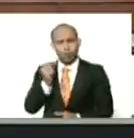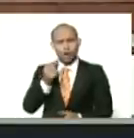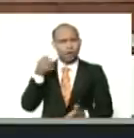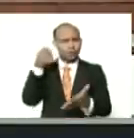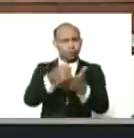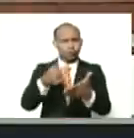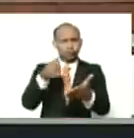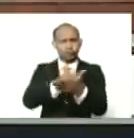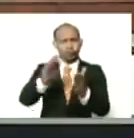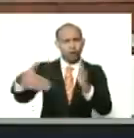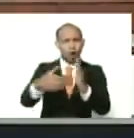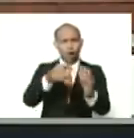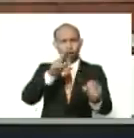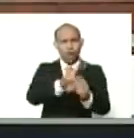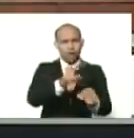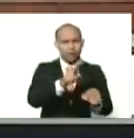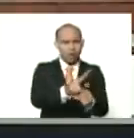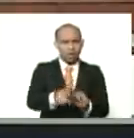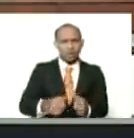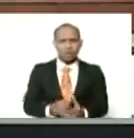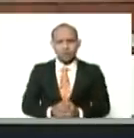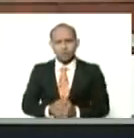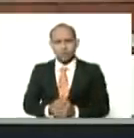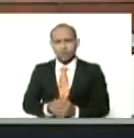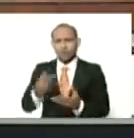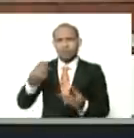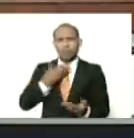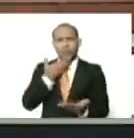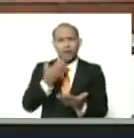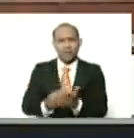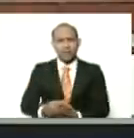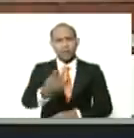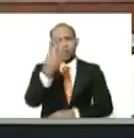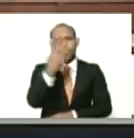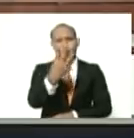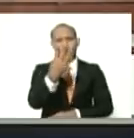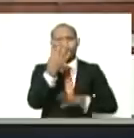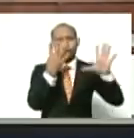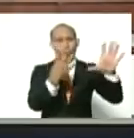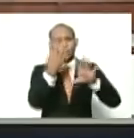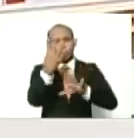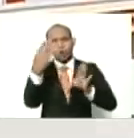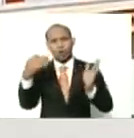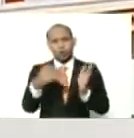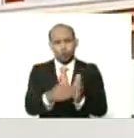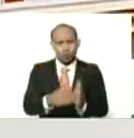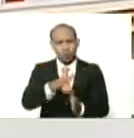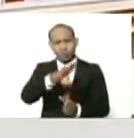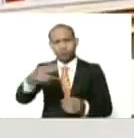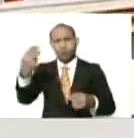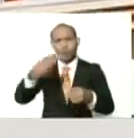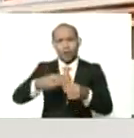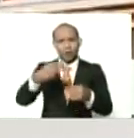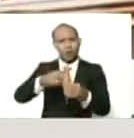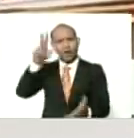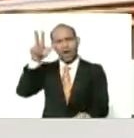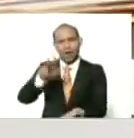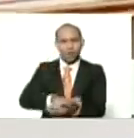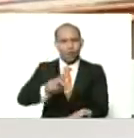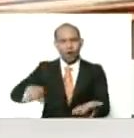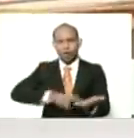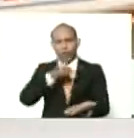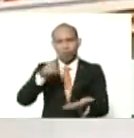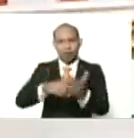la violencia, me están solicitando, 92 mil 450 petros, aprobada, para las casas de